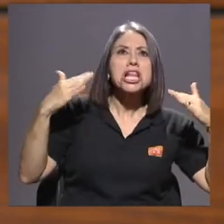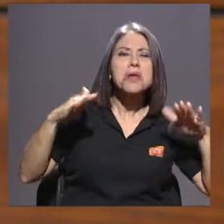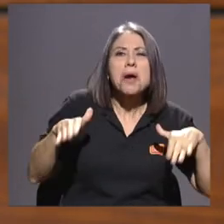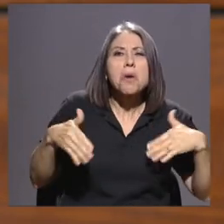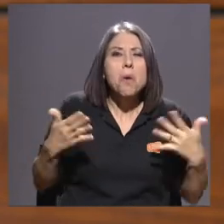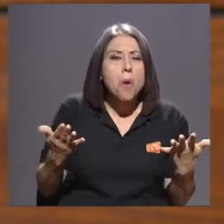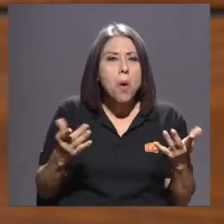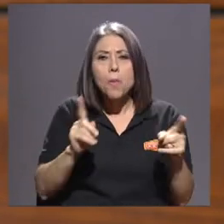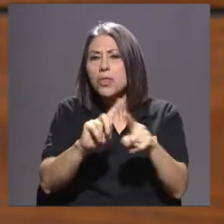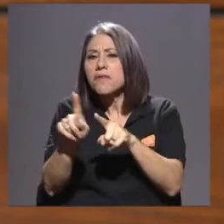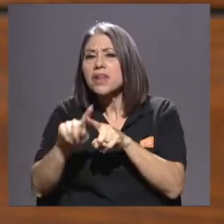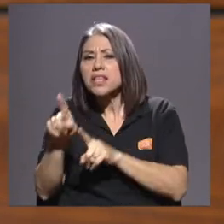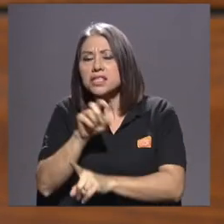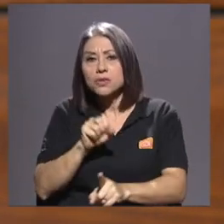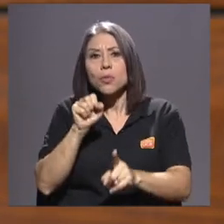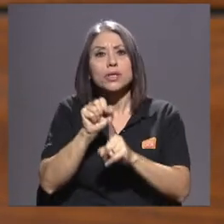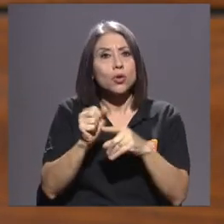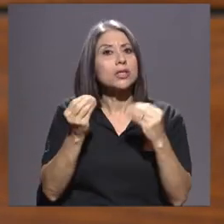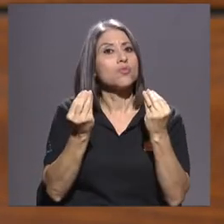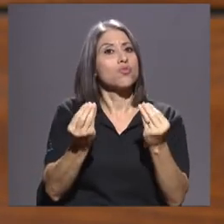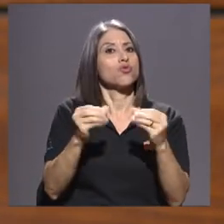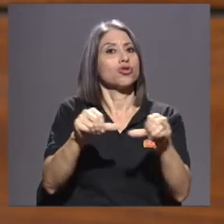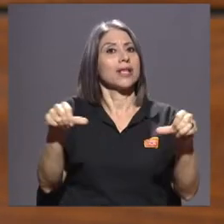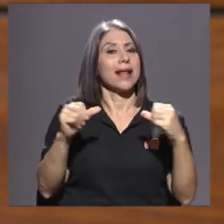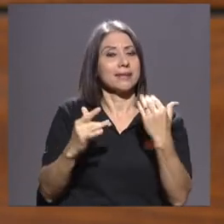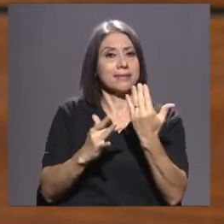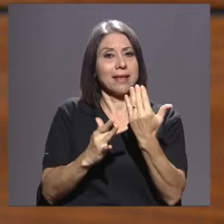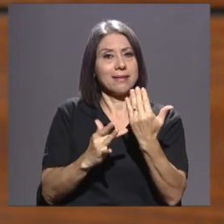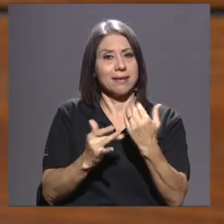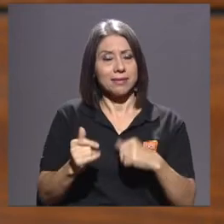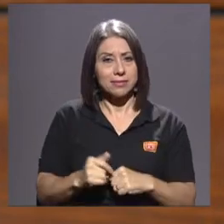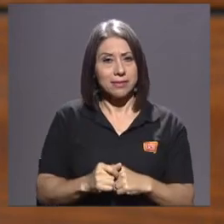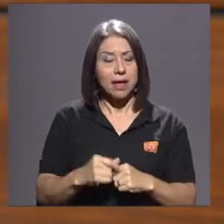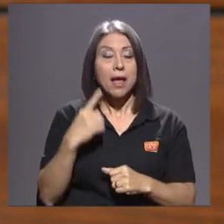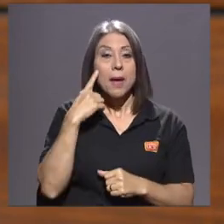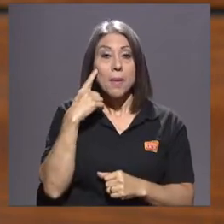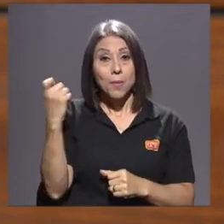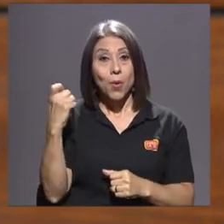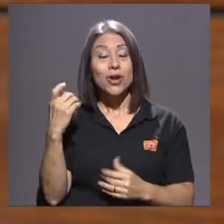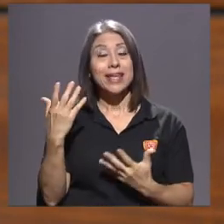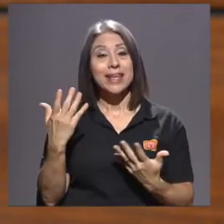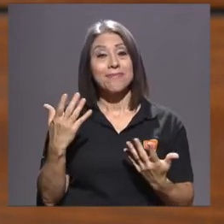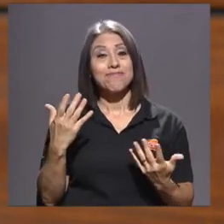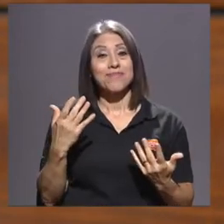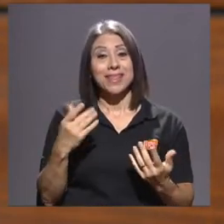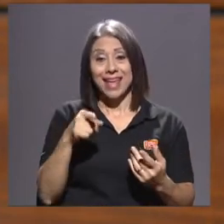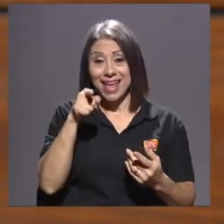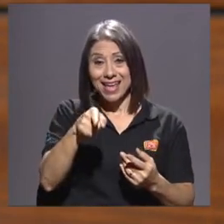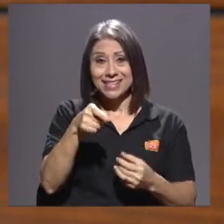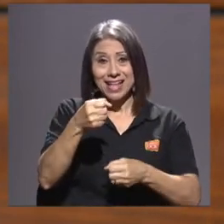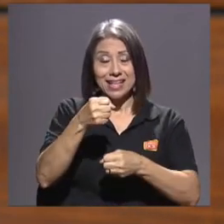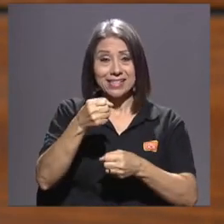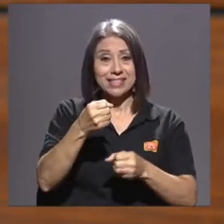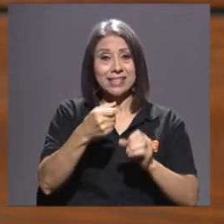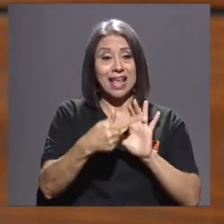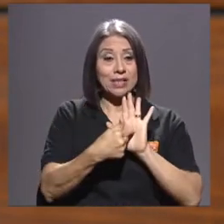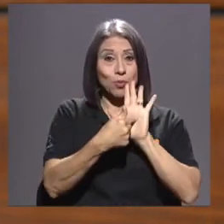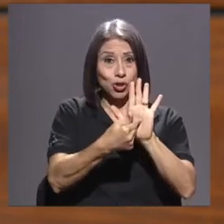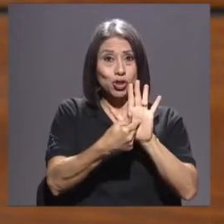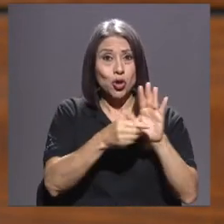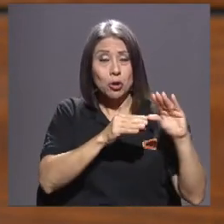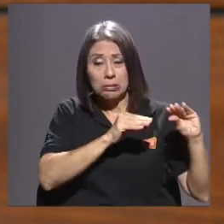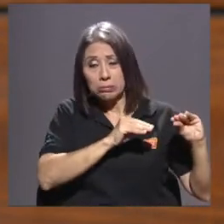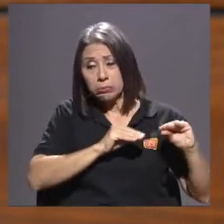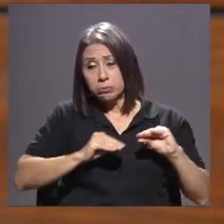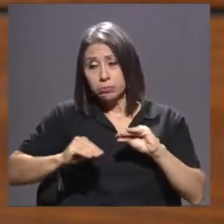de asuntos técnicos, porque los movimientos que conlleva hacer esta exposición en otro lugar